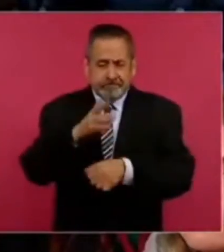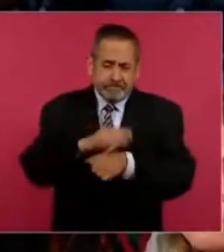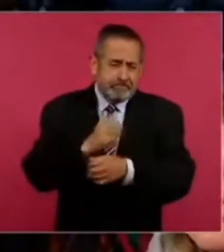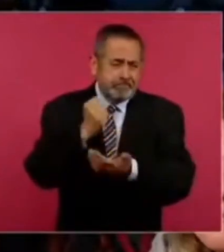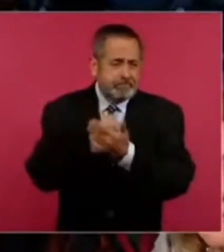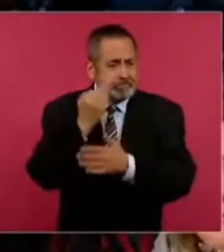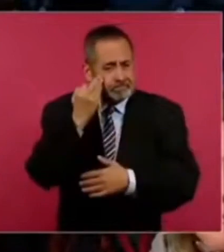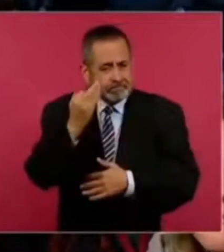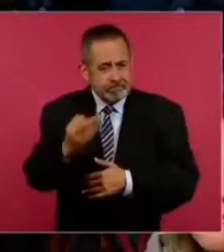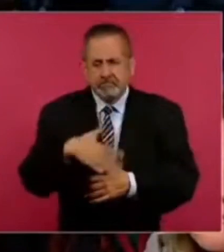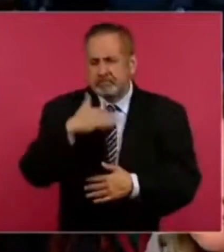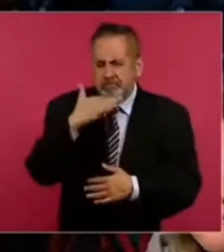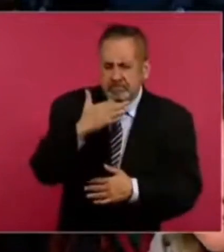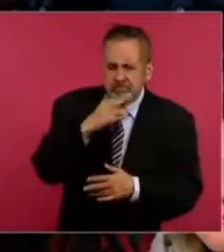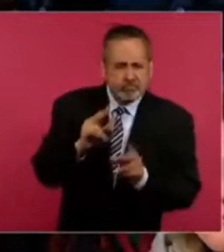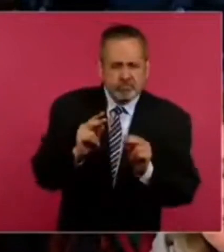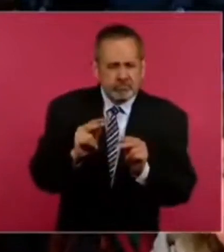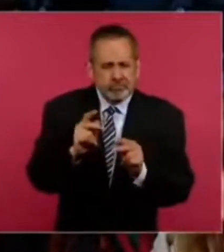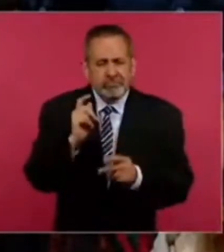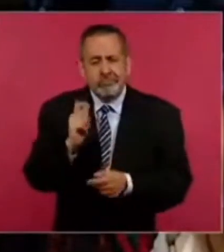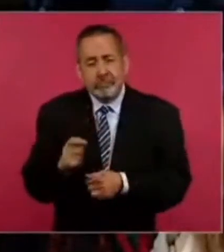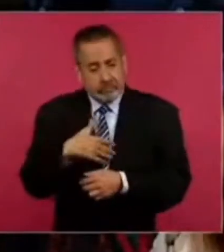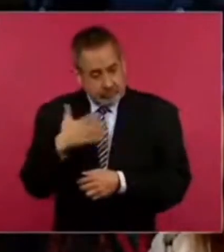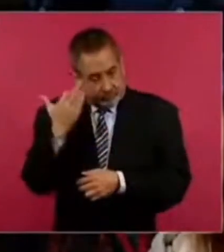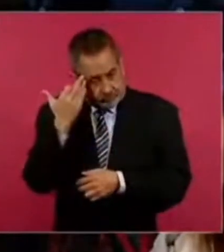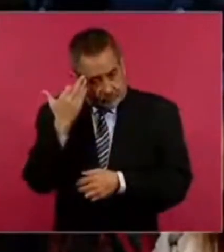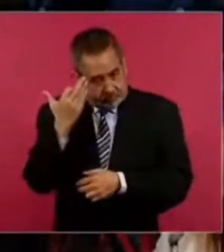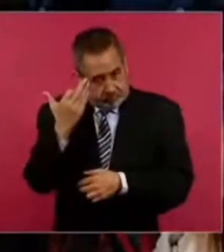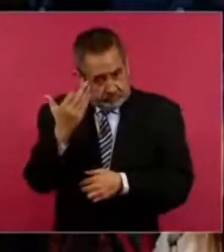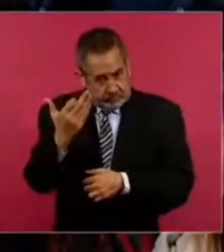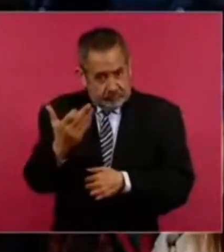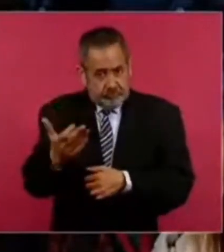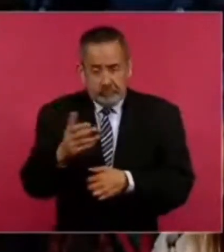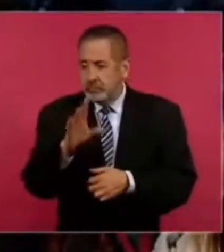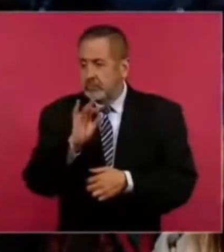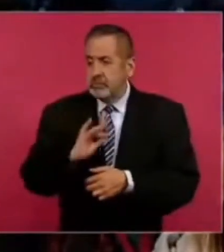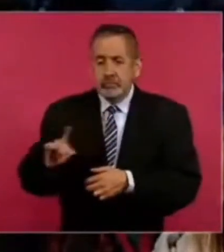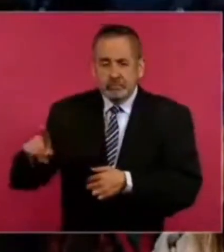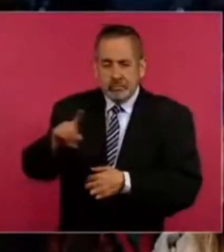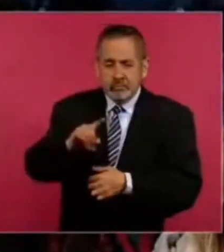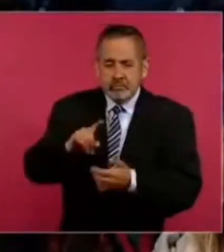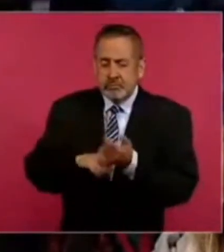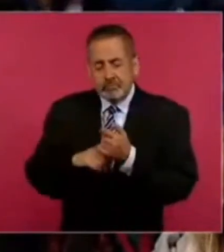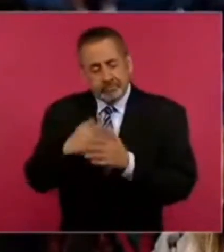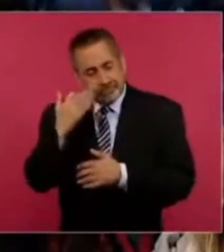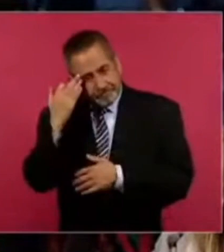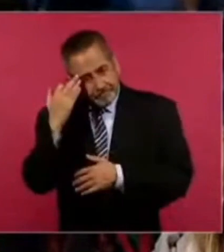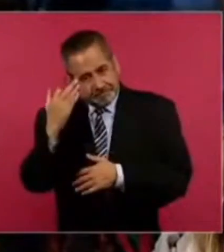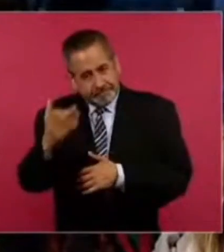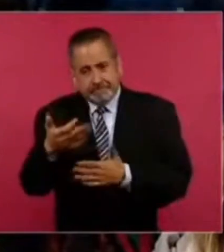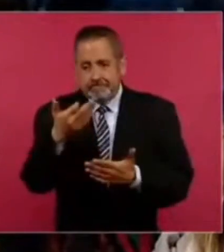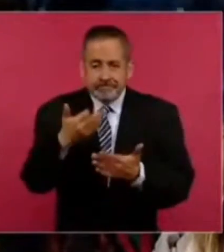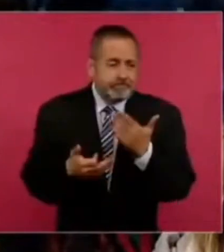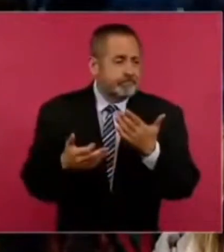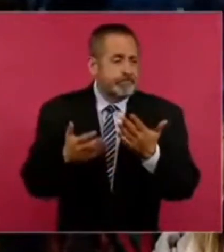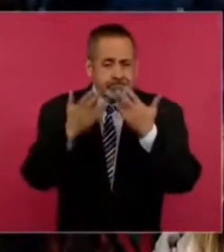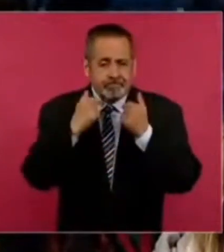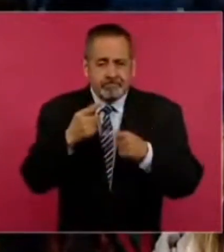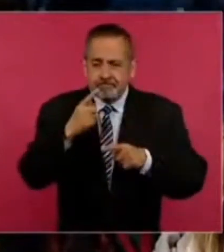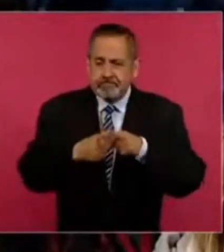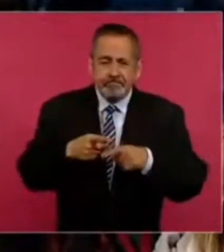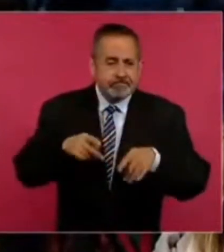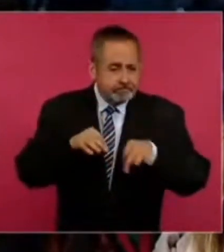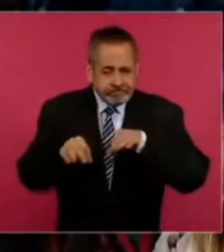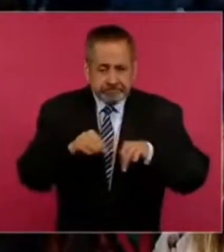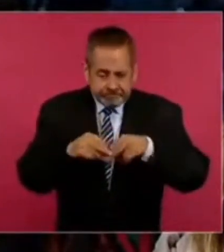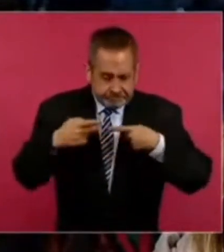es cuestión de que se agilice, sino que simplemente nos comentan los trabajadores del ramo que es falta de personal e incluso